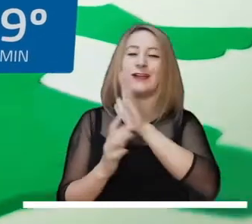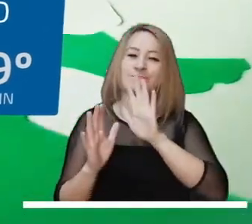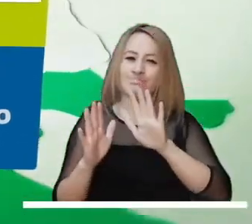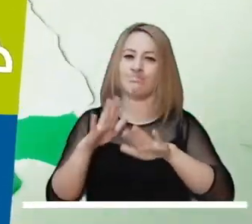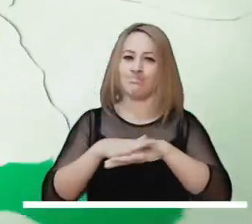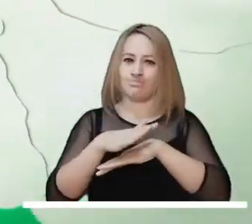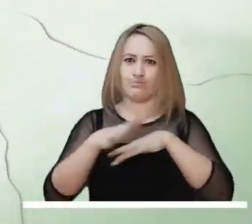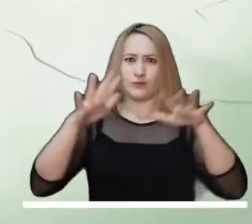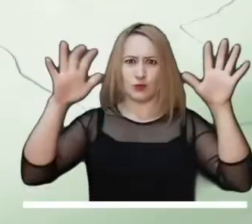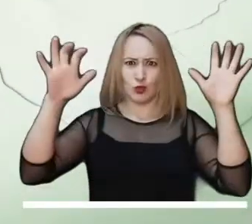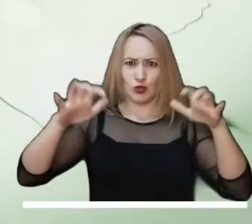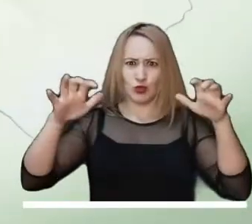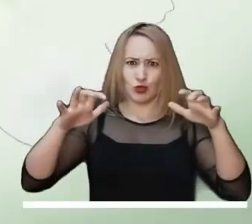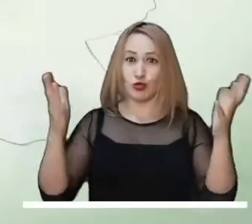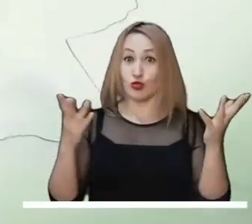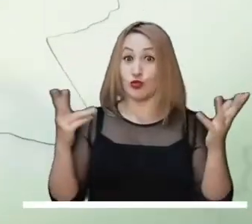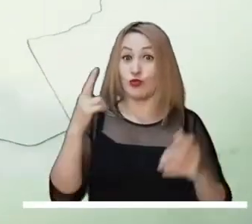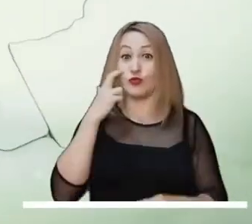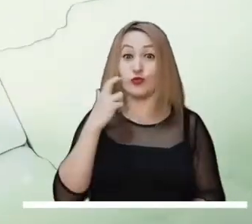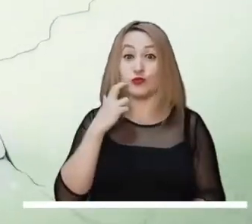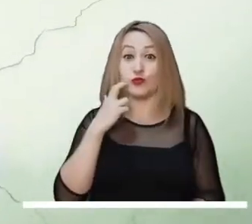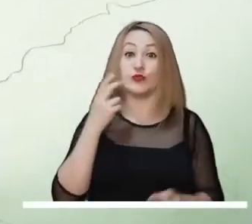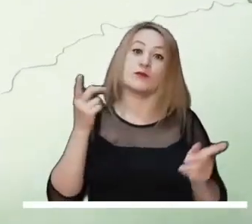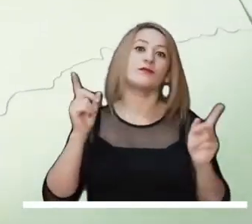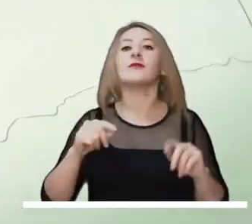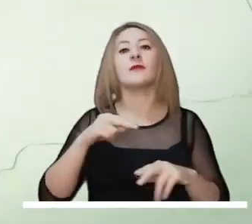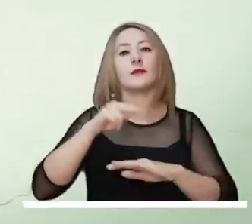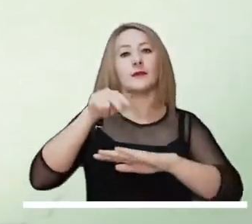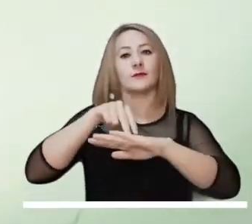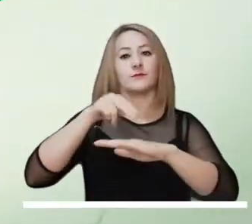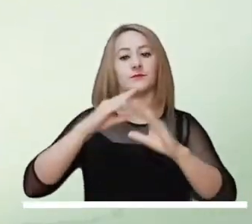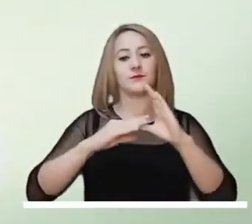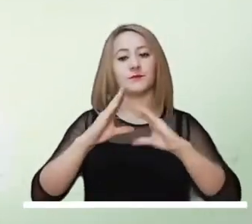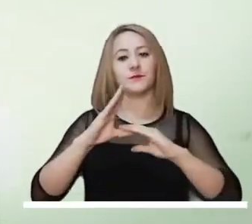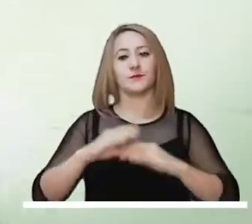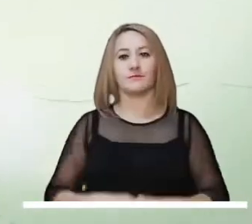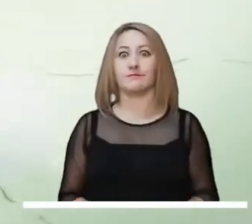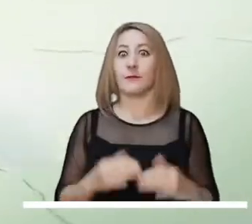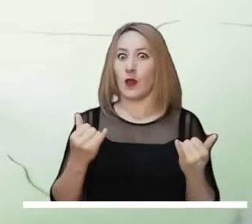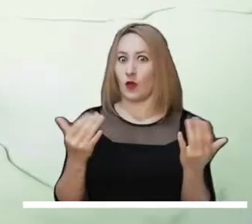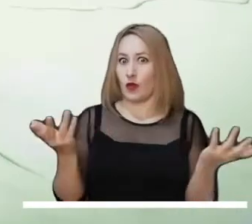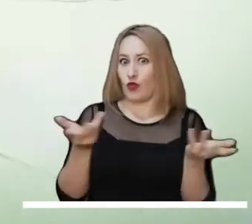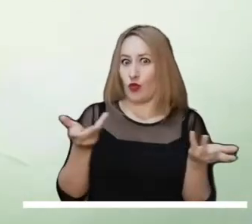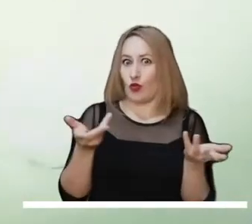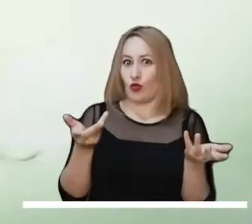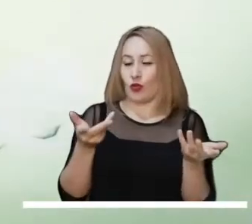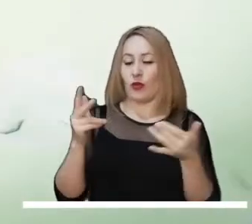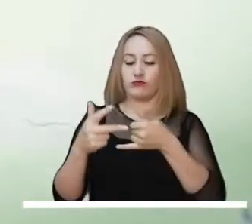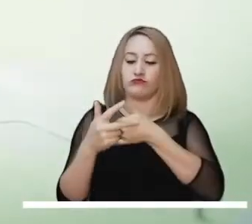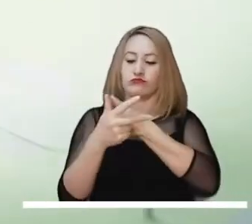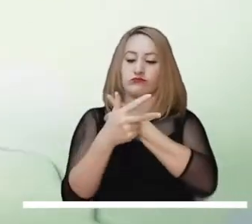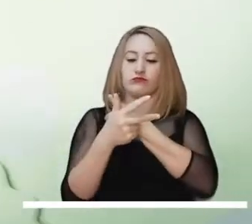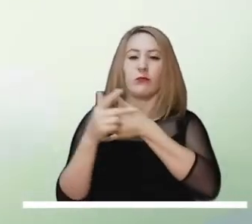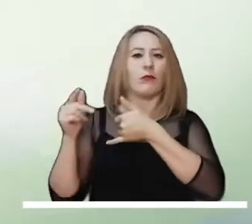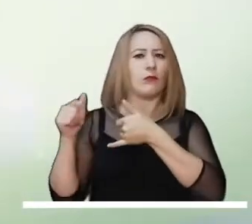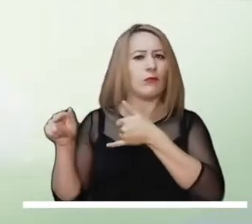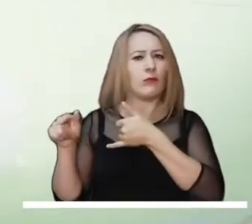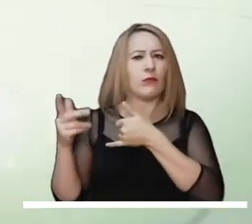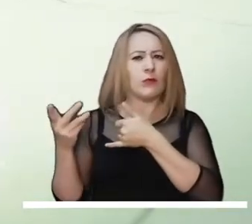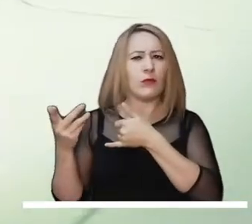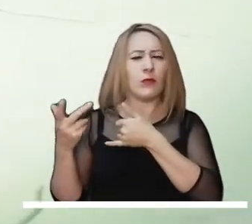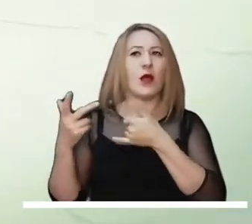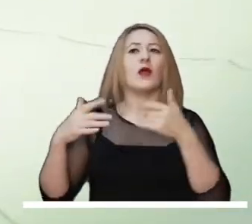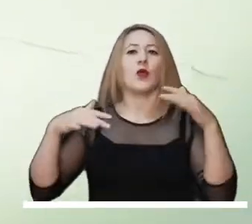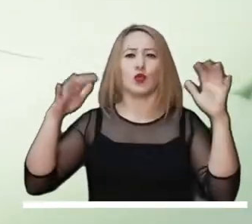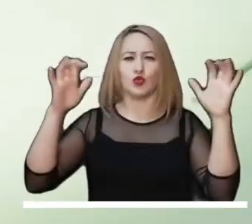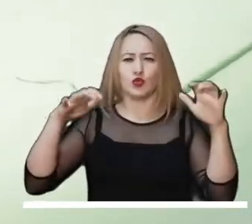Pacífico, lo que podría activar lluvias en el departamento de Chocó y en el litoral de Nariño y Cauca. Ahora vamos a los